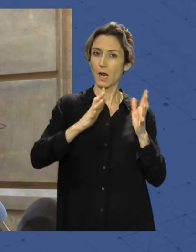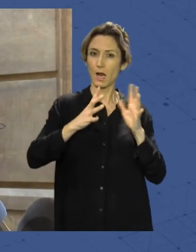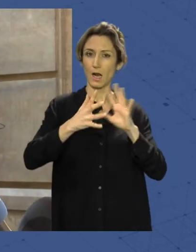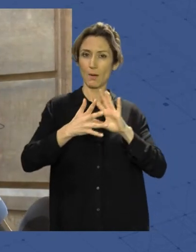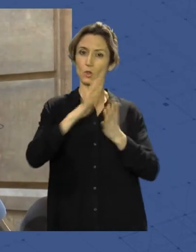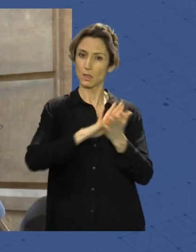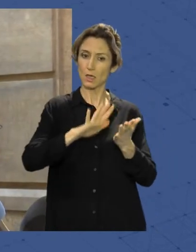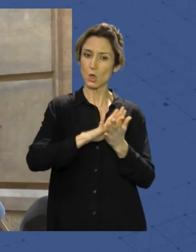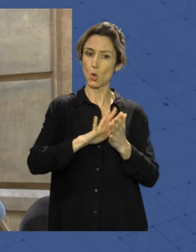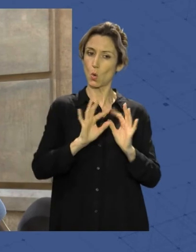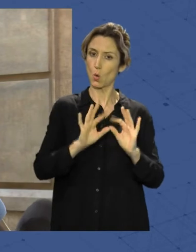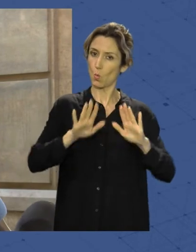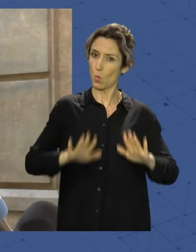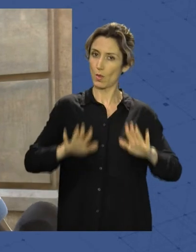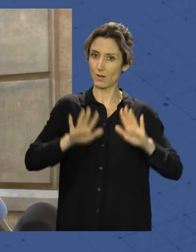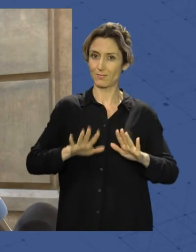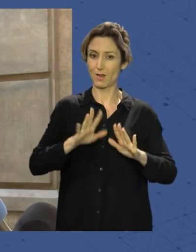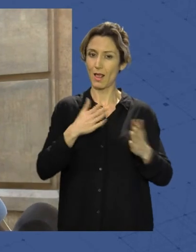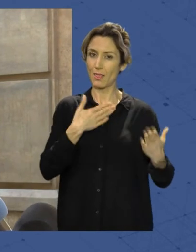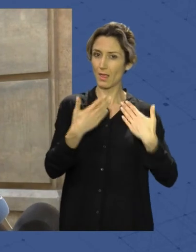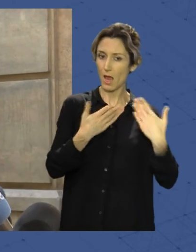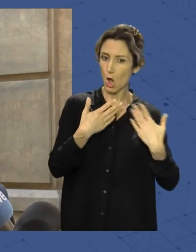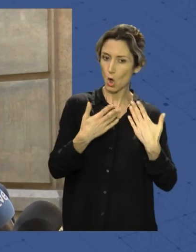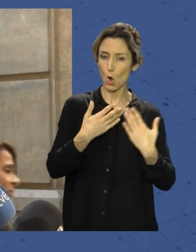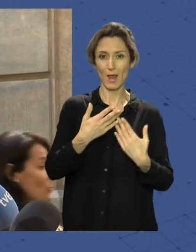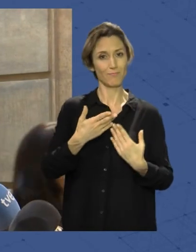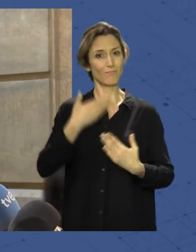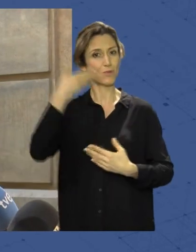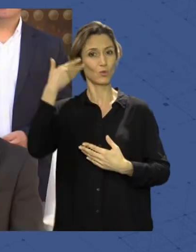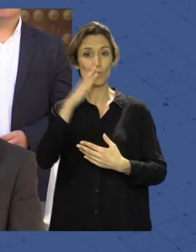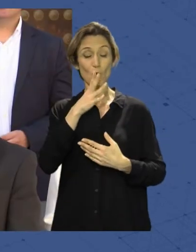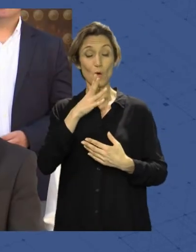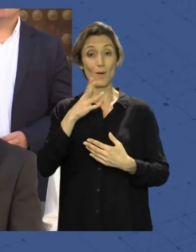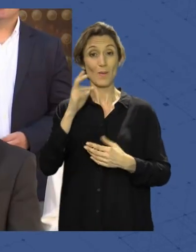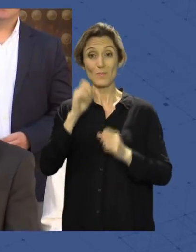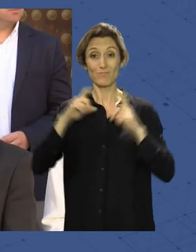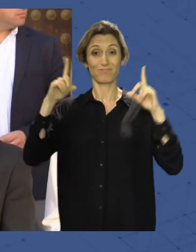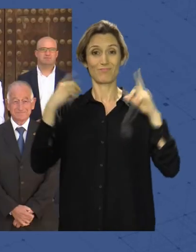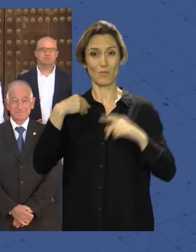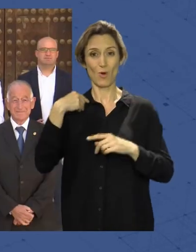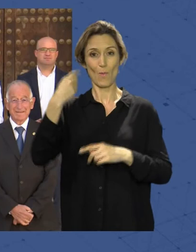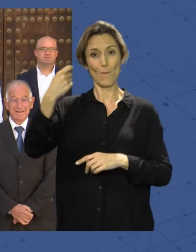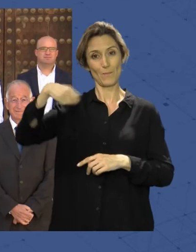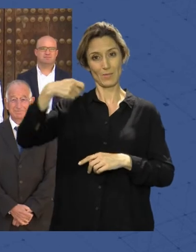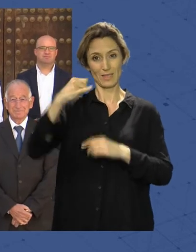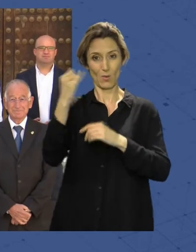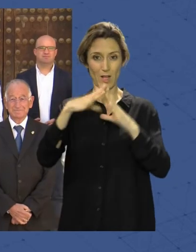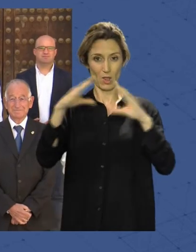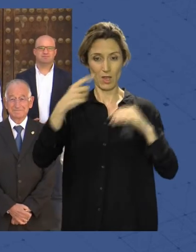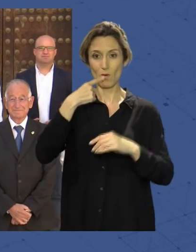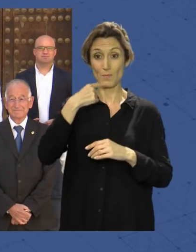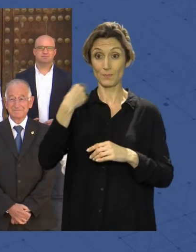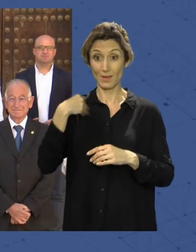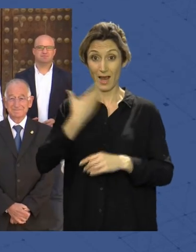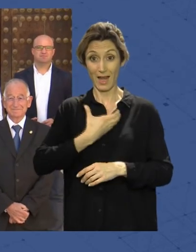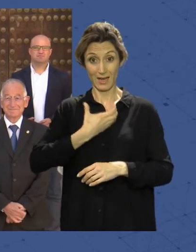que tiene en el diálogo su mayor virtud y que encarna el presidente Juan Maureno. Una lista electoral que la cierra al alcalde de Roquetas de Mar,